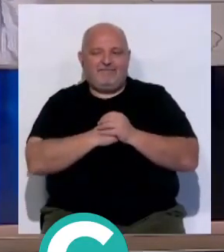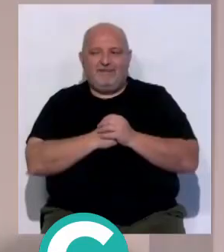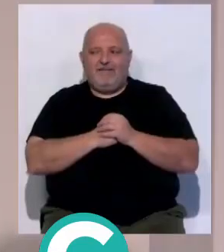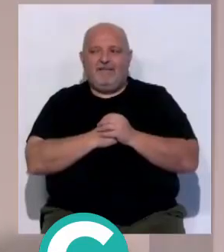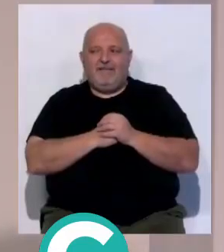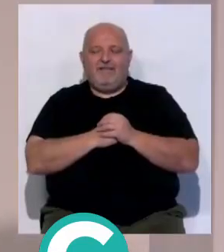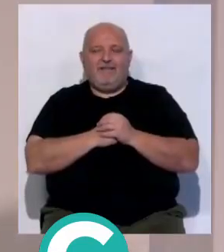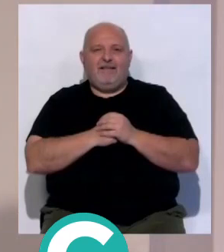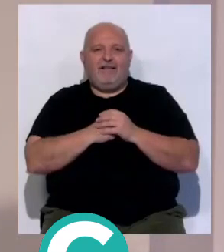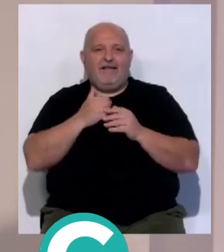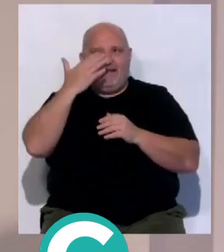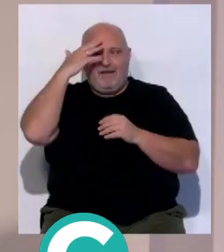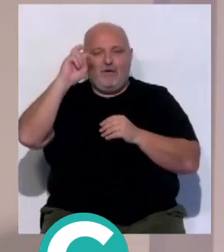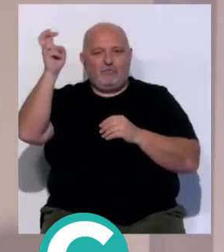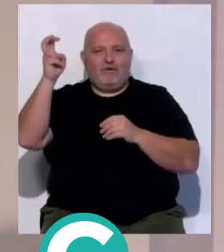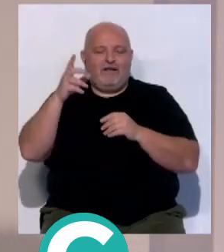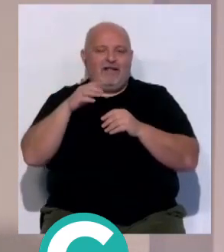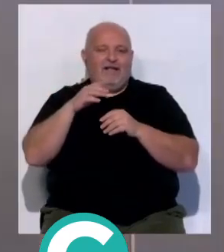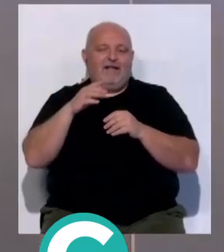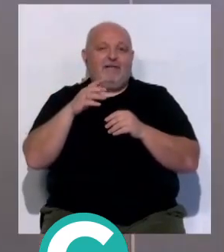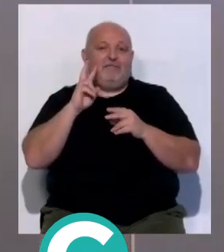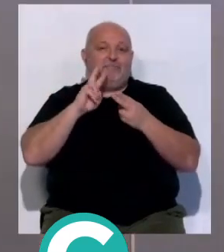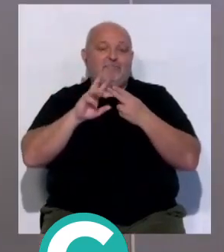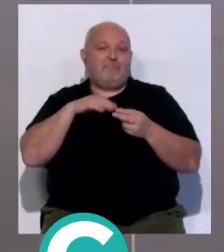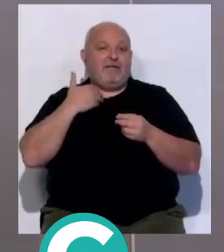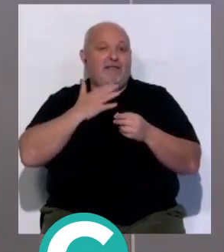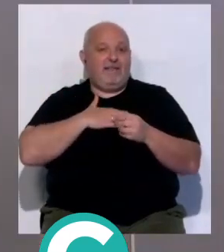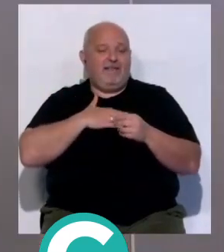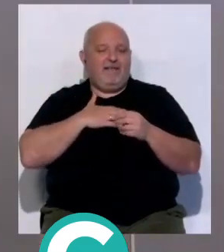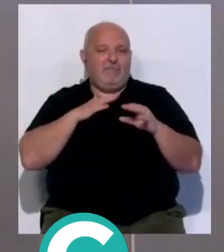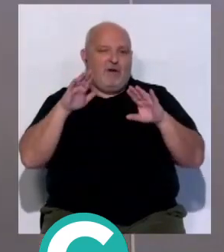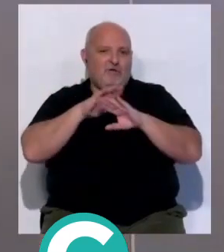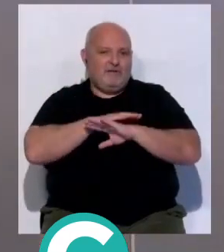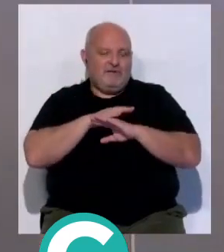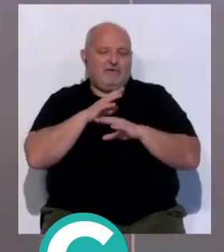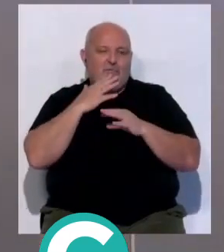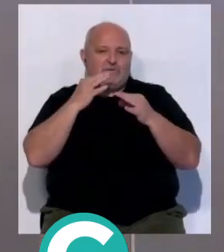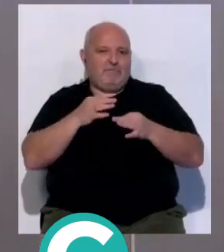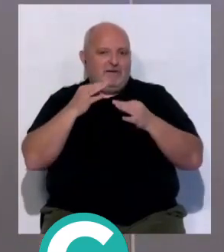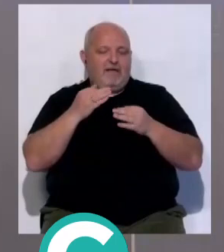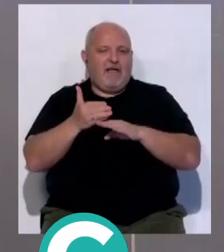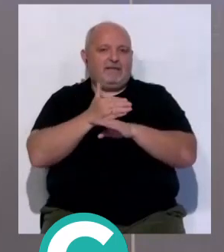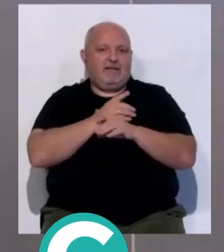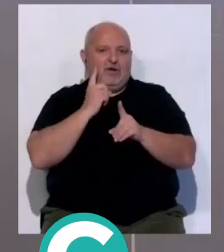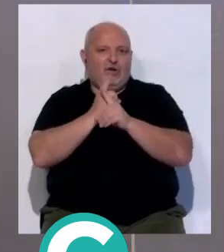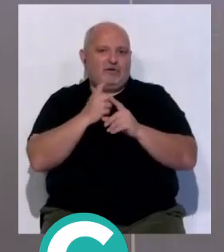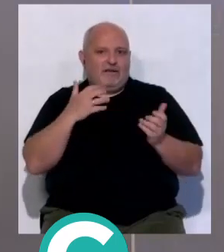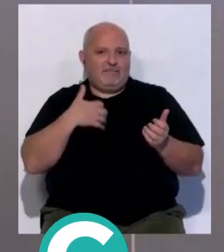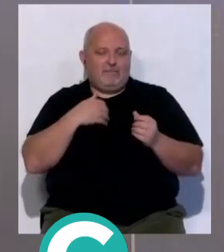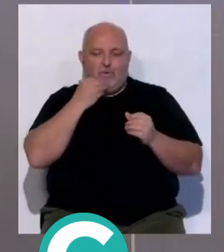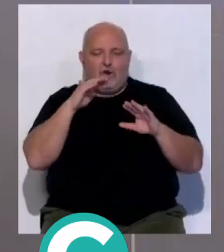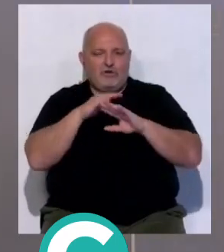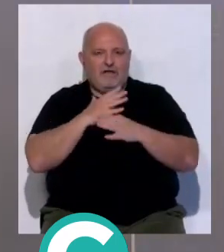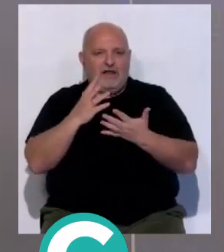Te aguante Miguelito Alfaro. Nosotros nos vemos aquí mañana con más submarino amarillo para hablar de la previa del partido del próximo